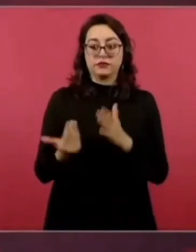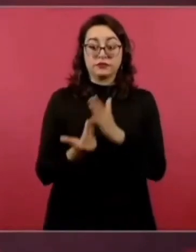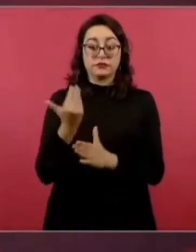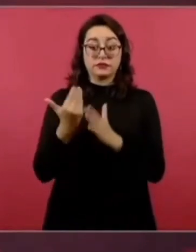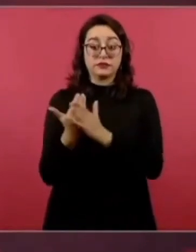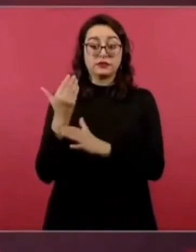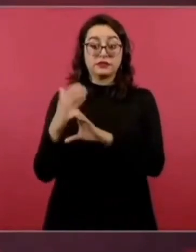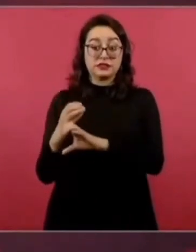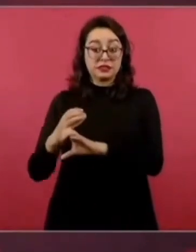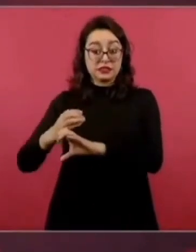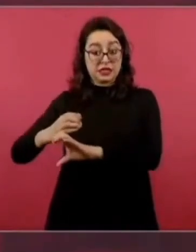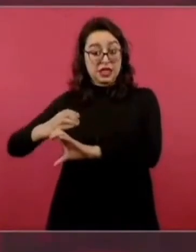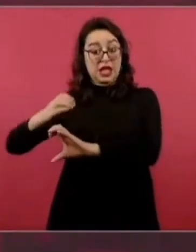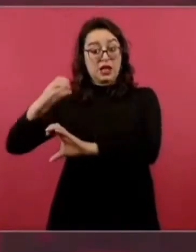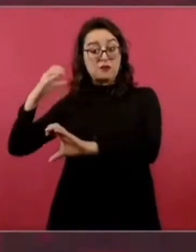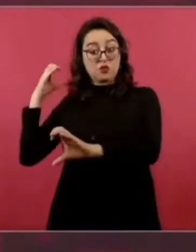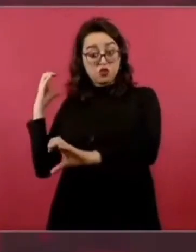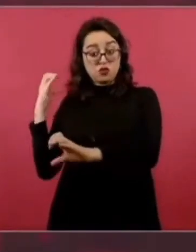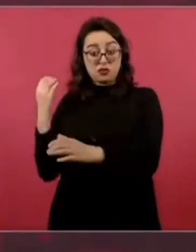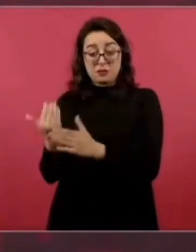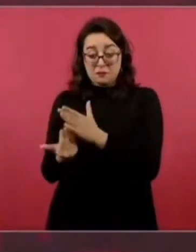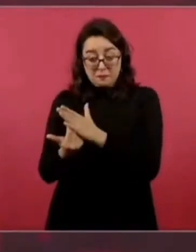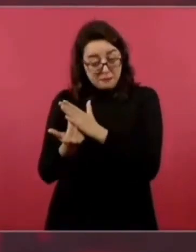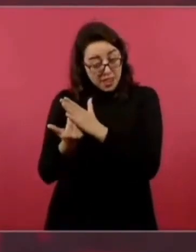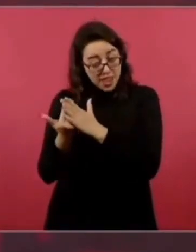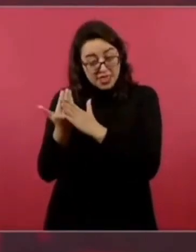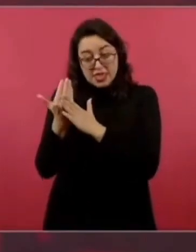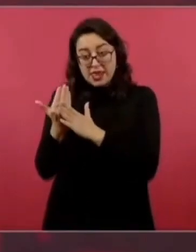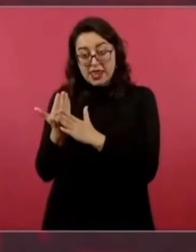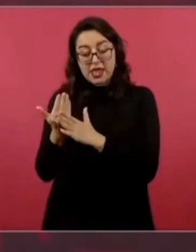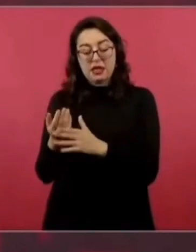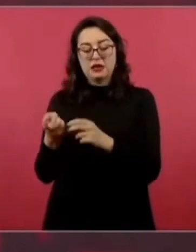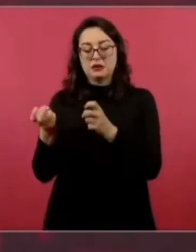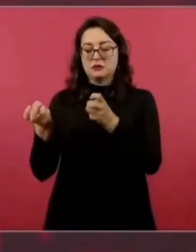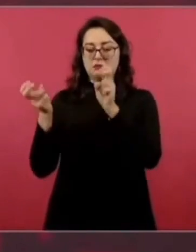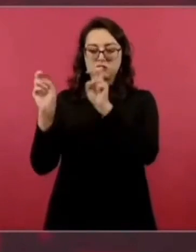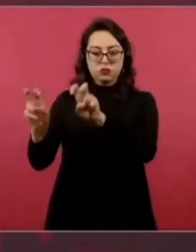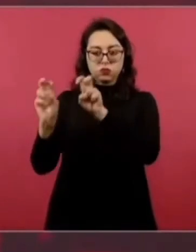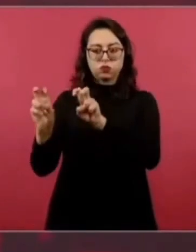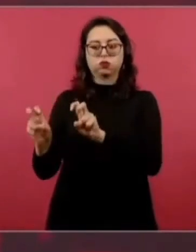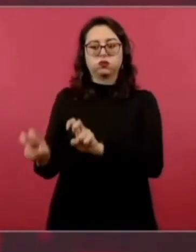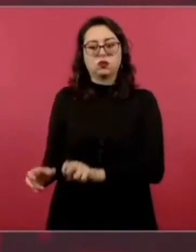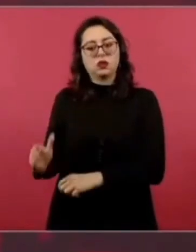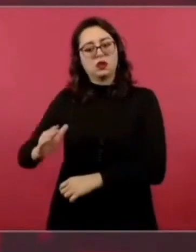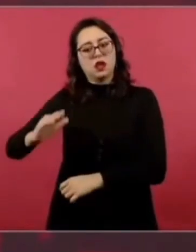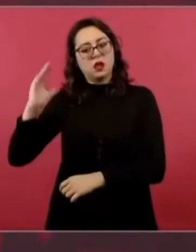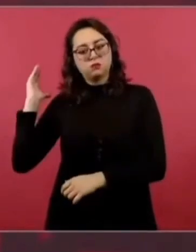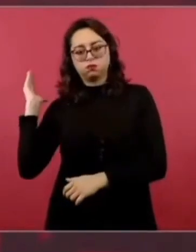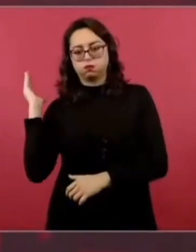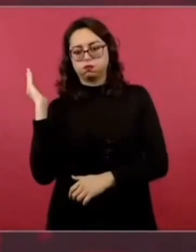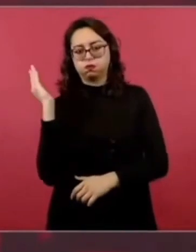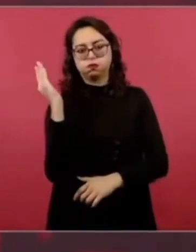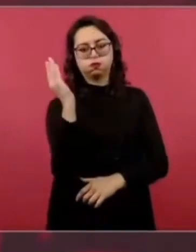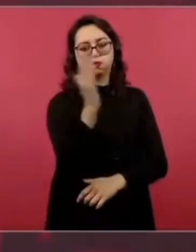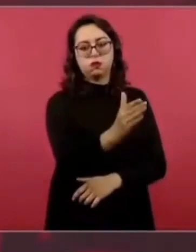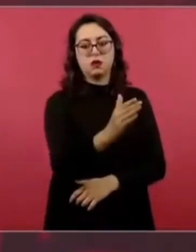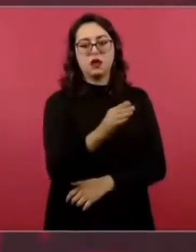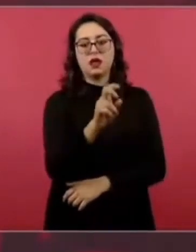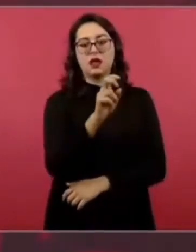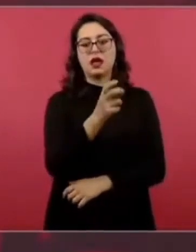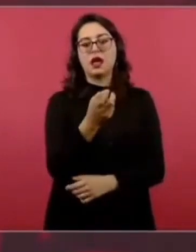Monclova que llevan trabajadores a Saltillo porque